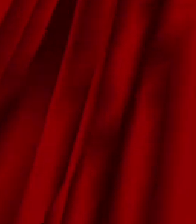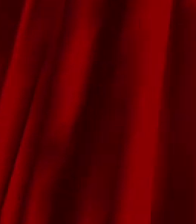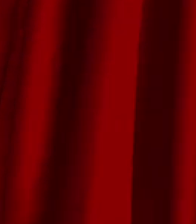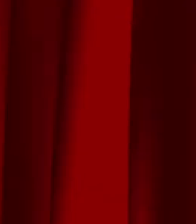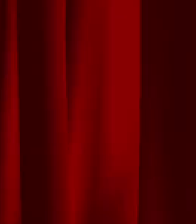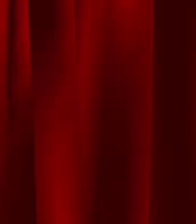no No No